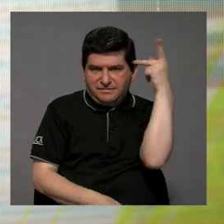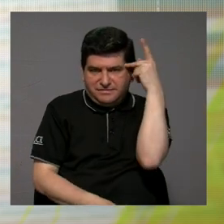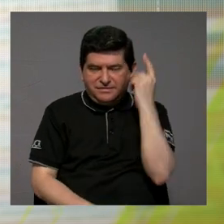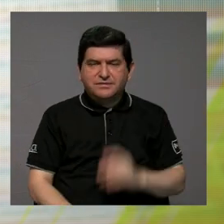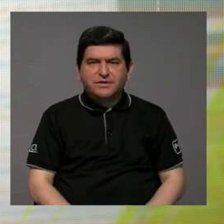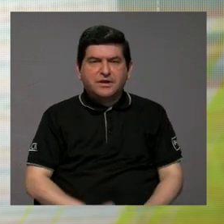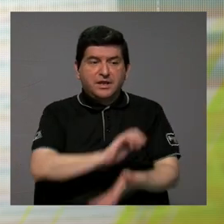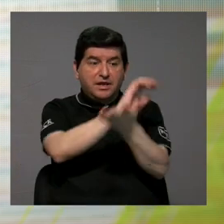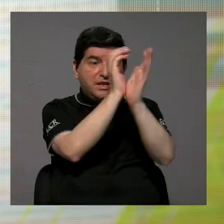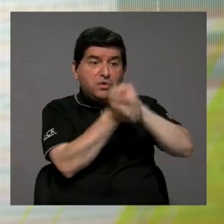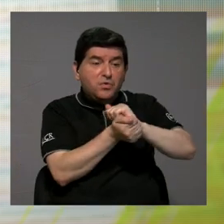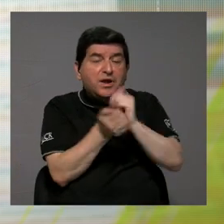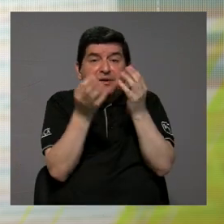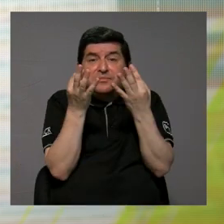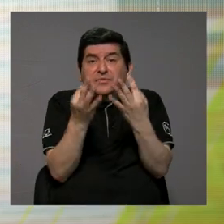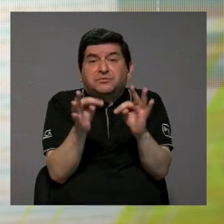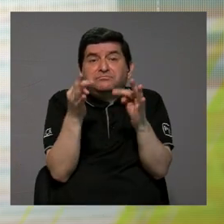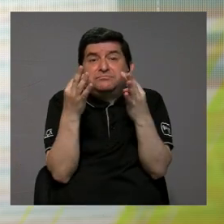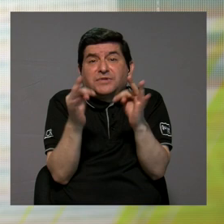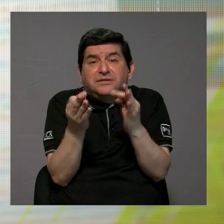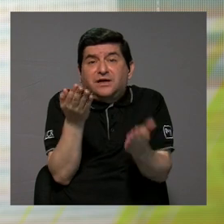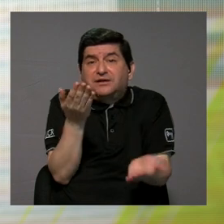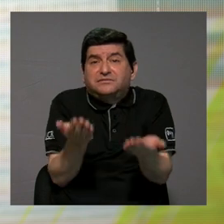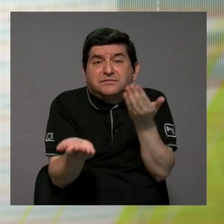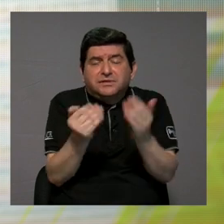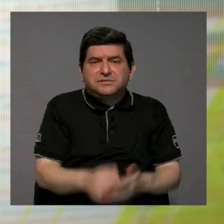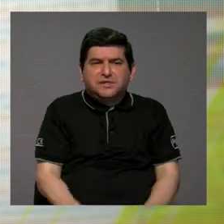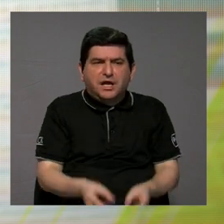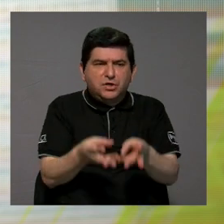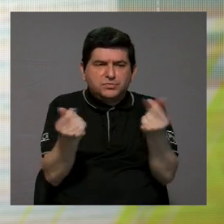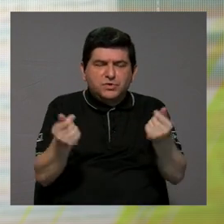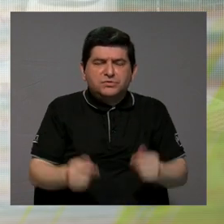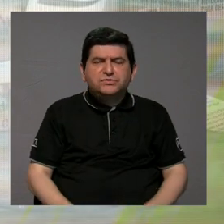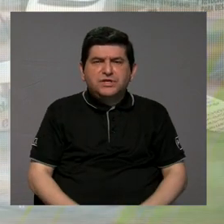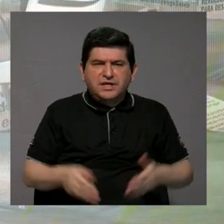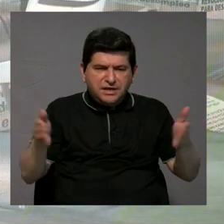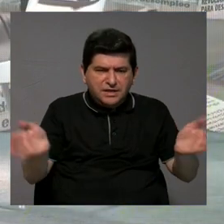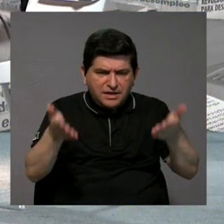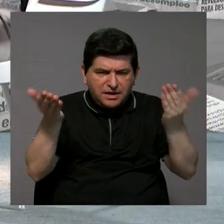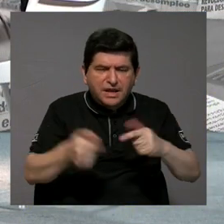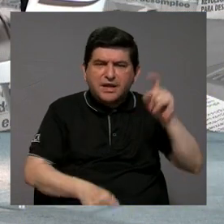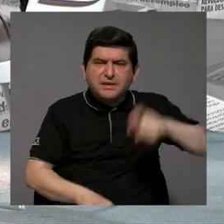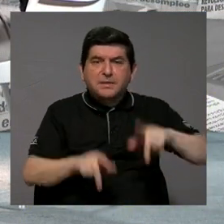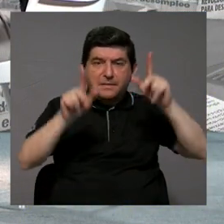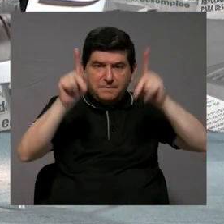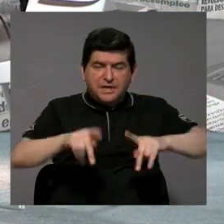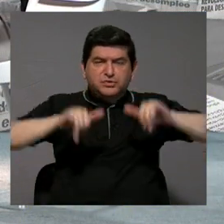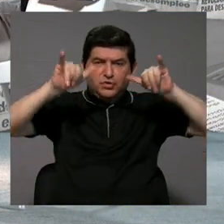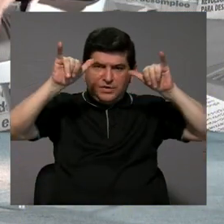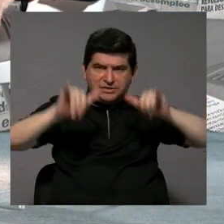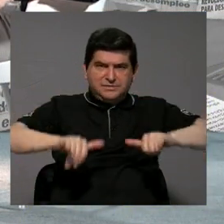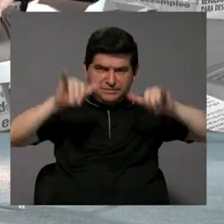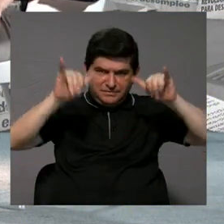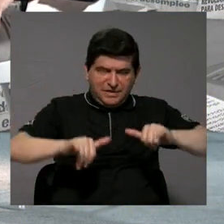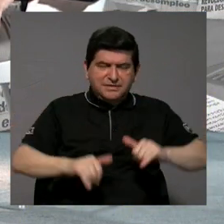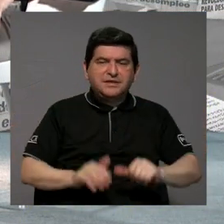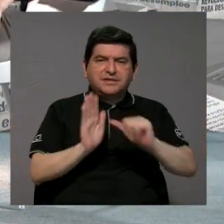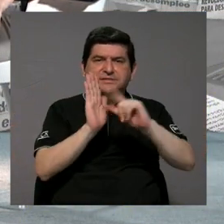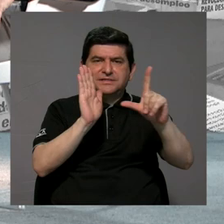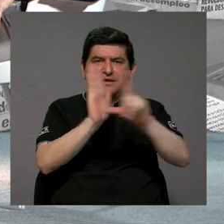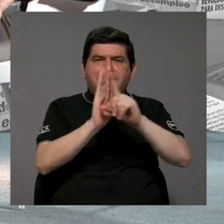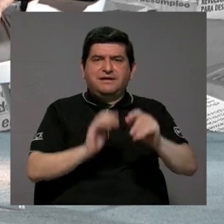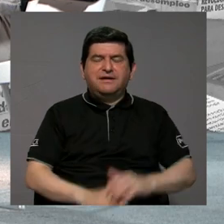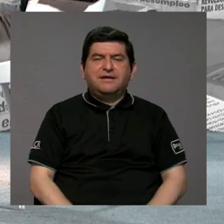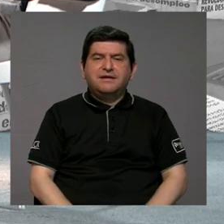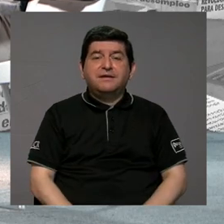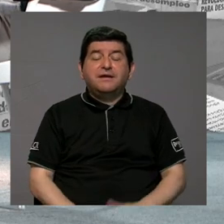pronto una reforma como esta trataría de generar los incentivos adecuados para que más personas se mantengan en la Asamblea